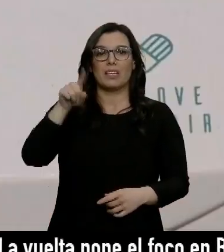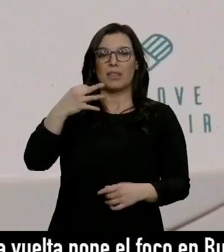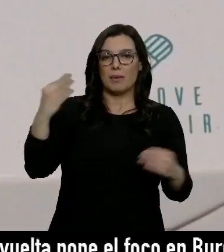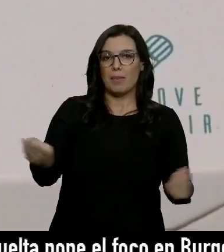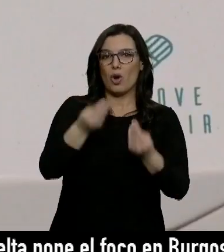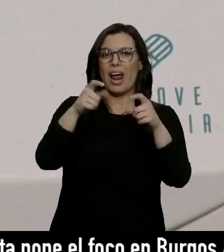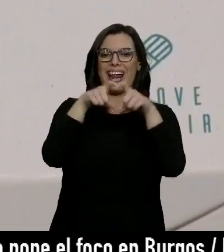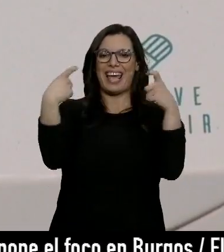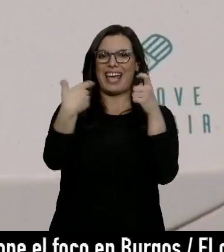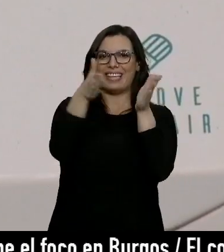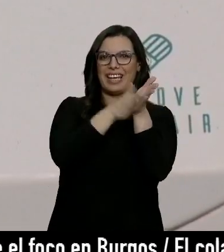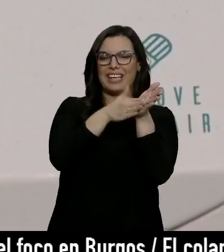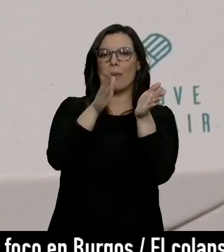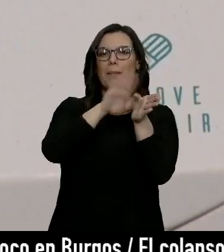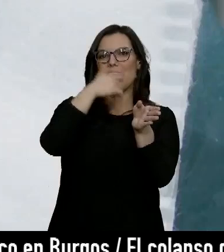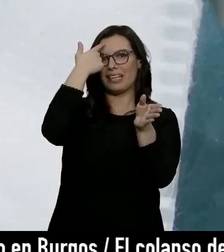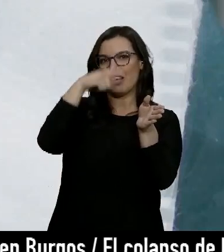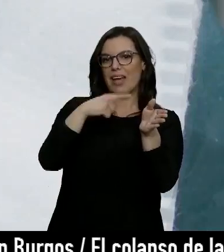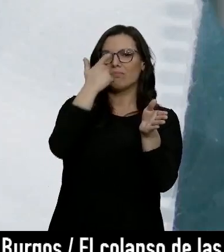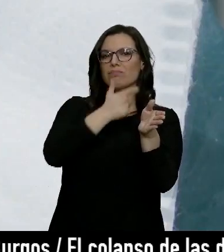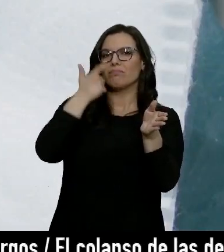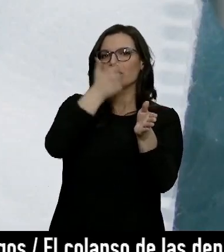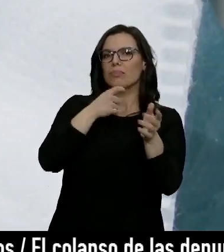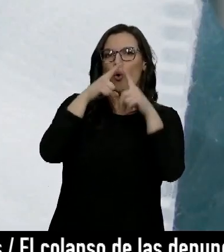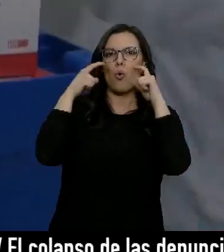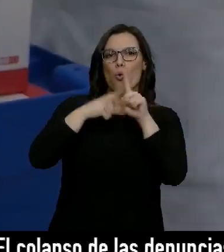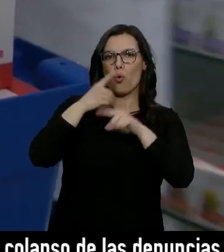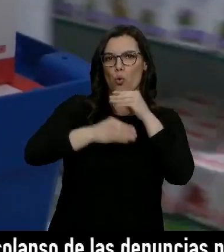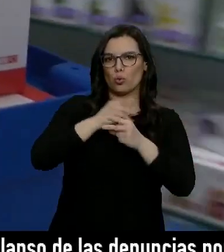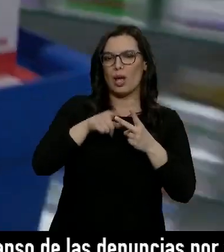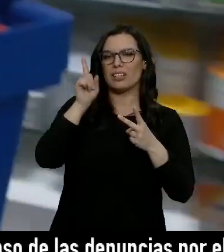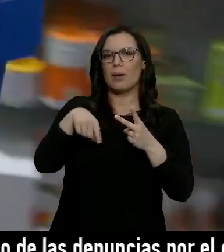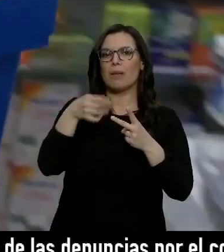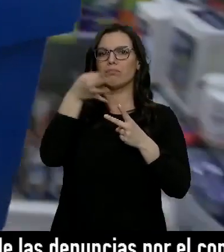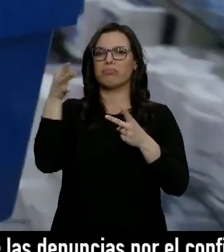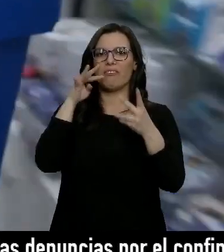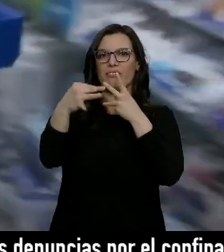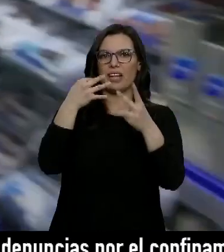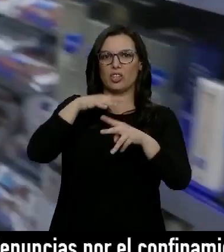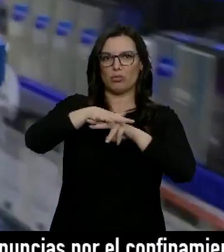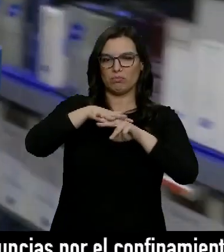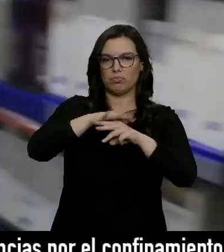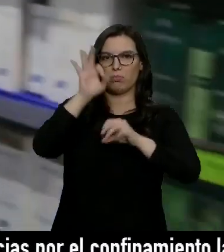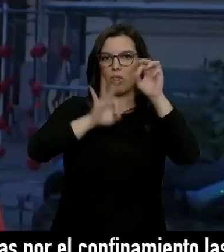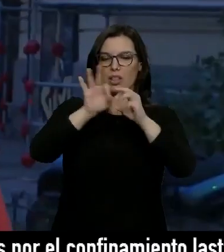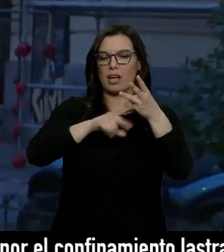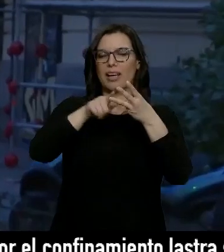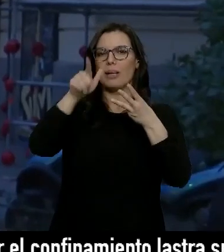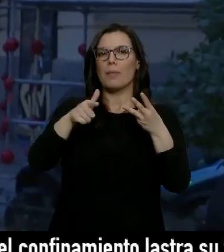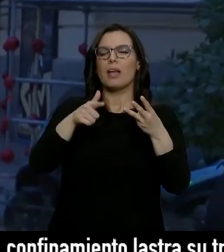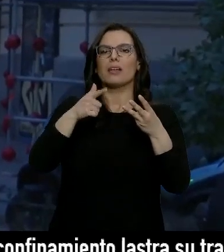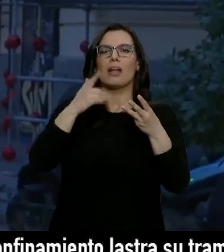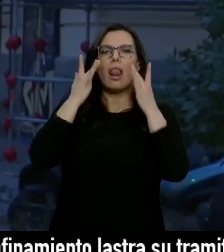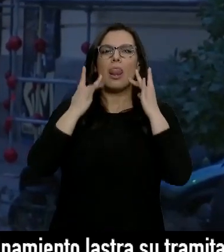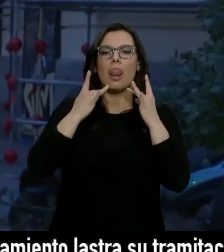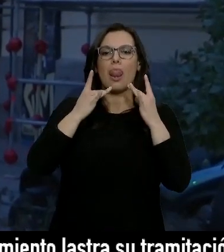etiquetado con datos como el periodo de uso recomendado, la eficacia de su filtración o el número de lavados que puede soportar. Me parece